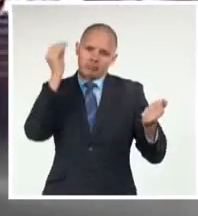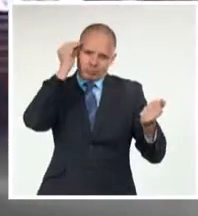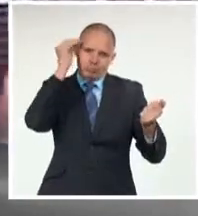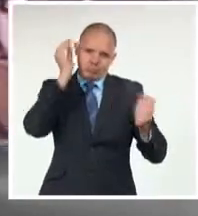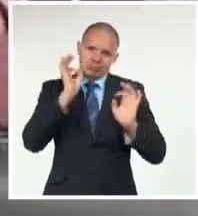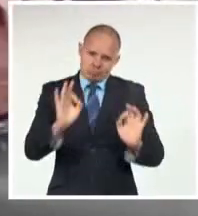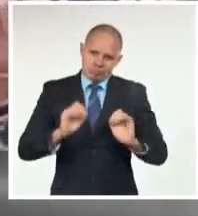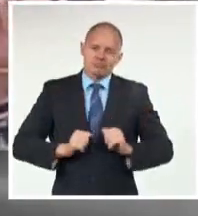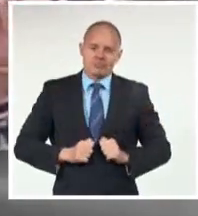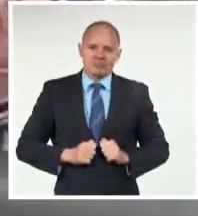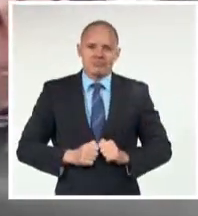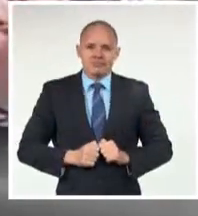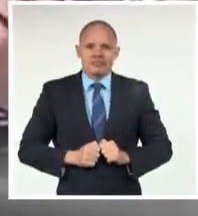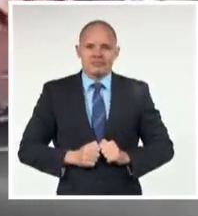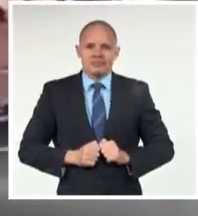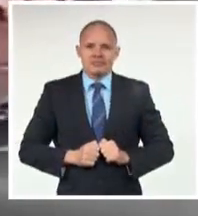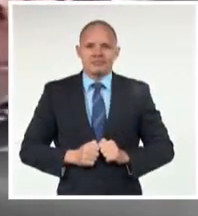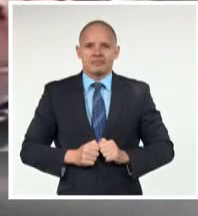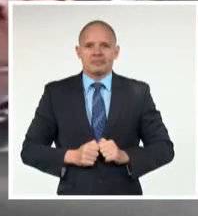me puedo